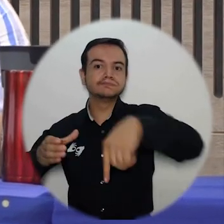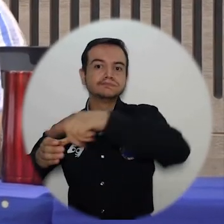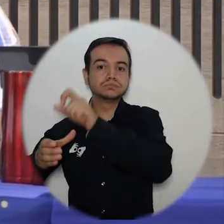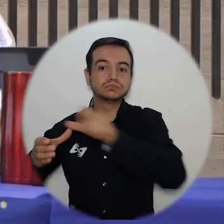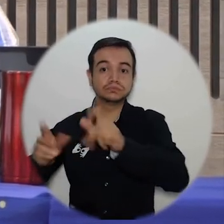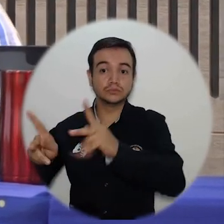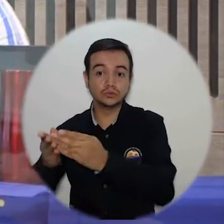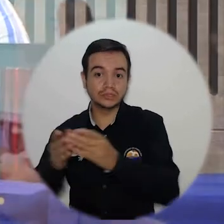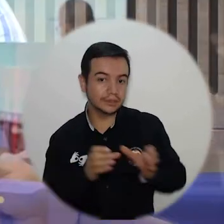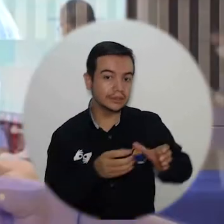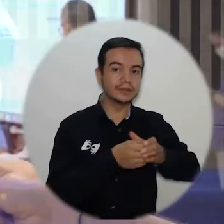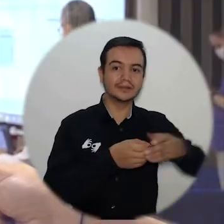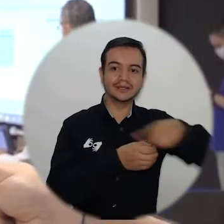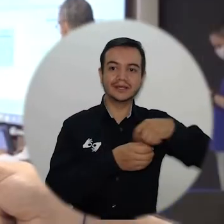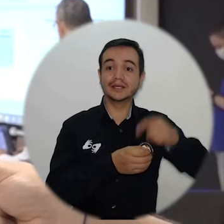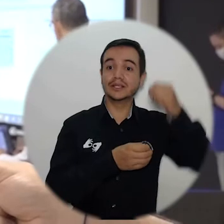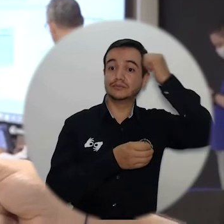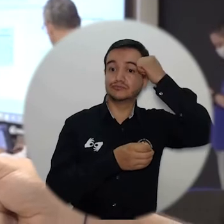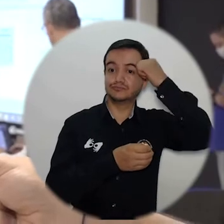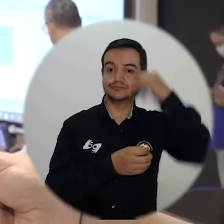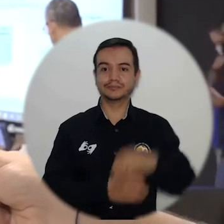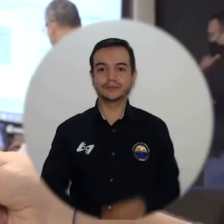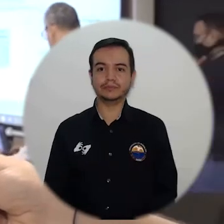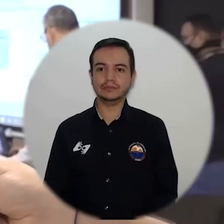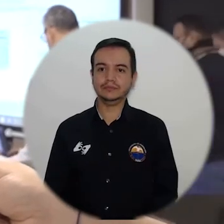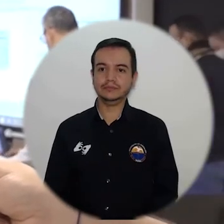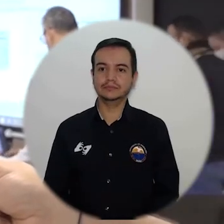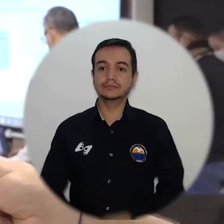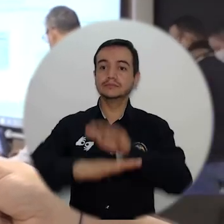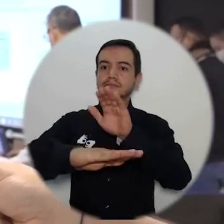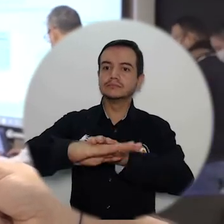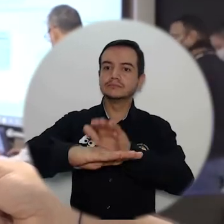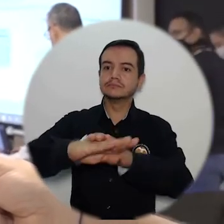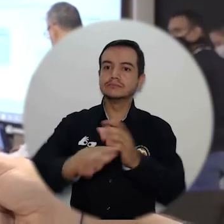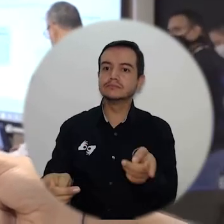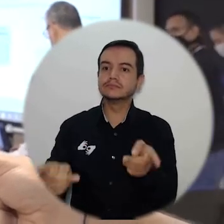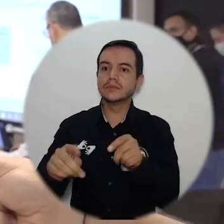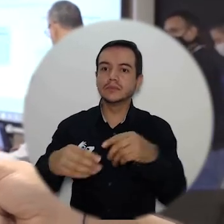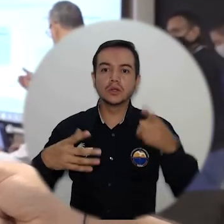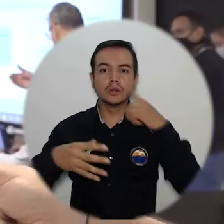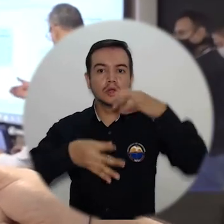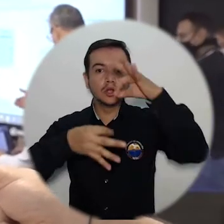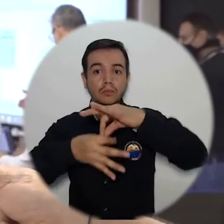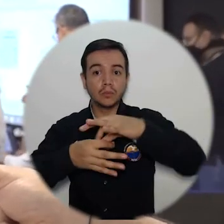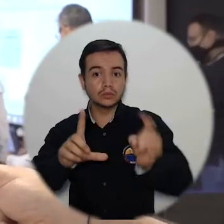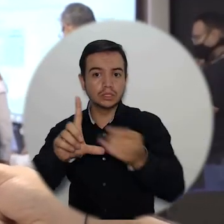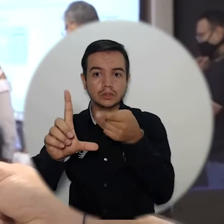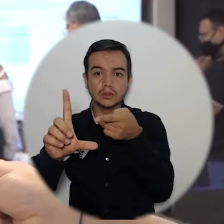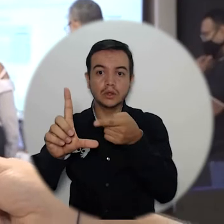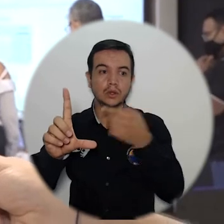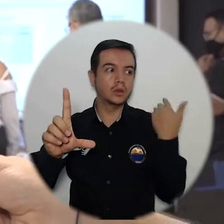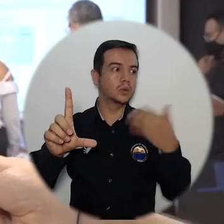como en el de docentes. Otro motivo que quiero resaltar es el éxito del voto electrónico,